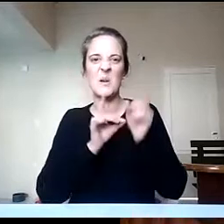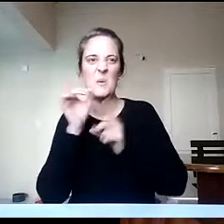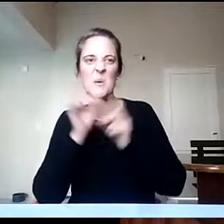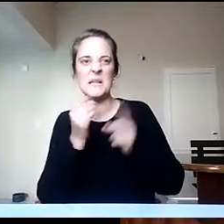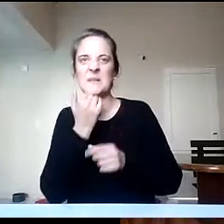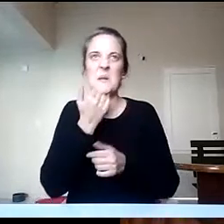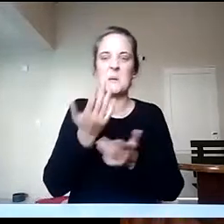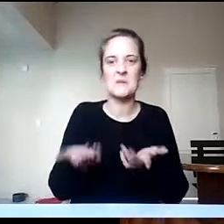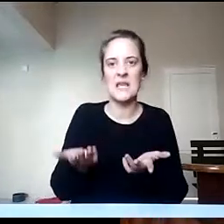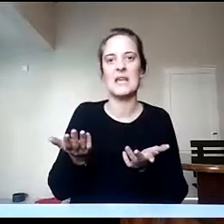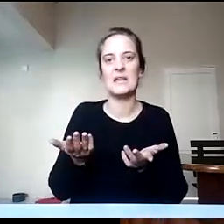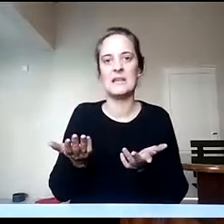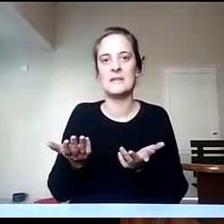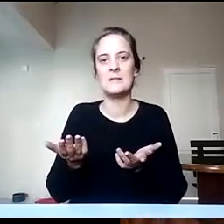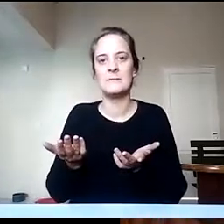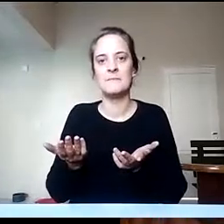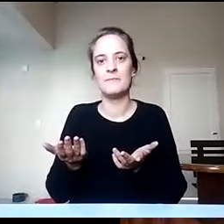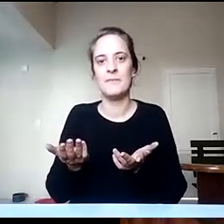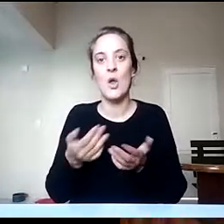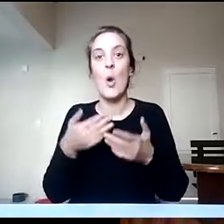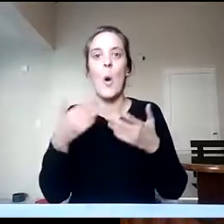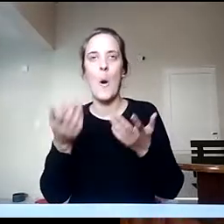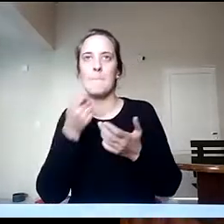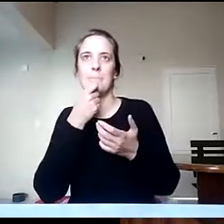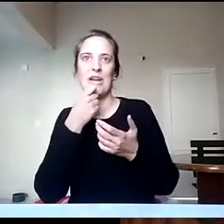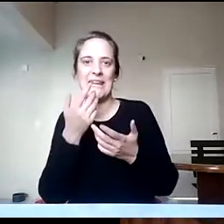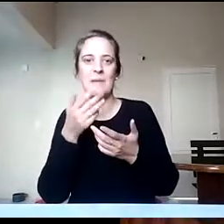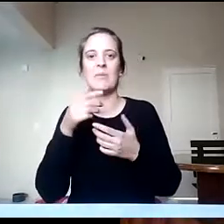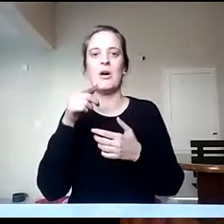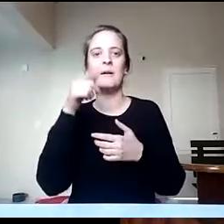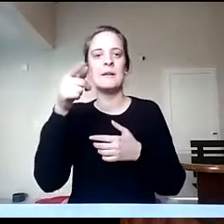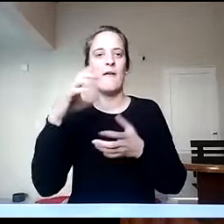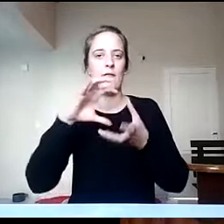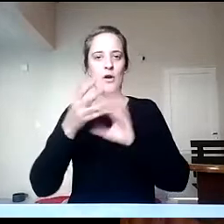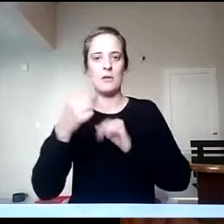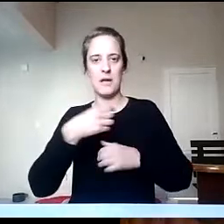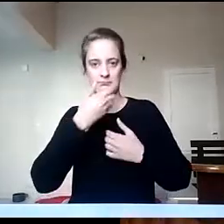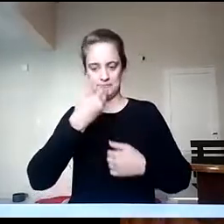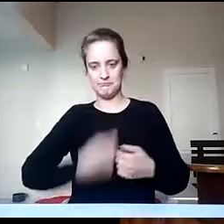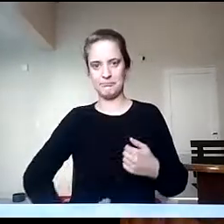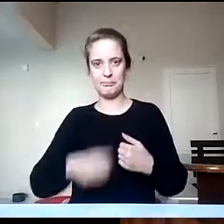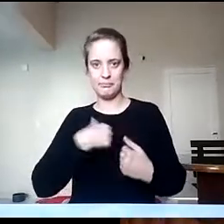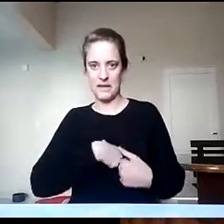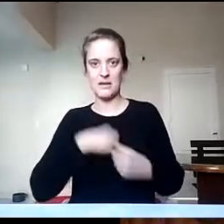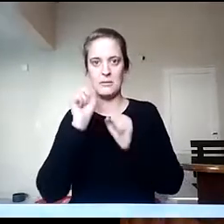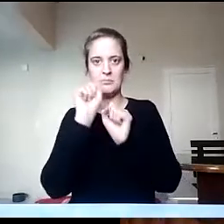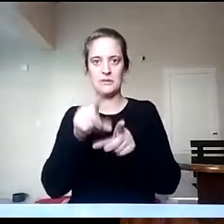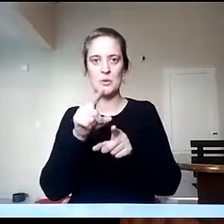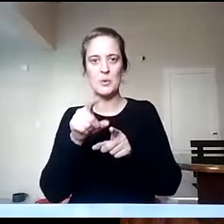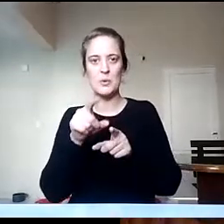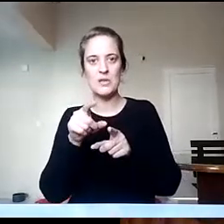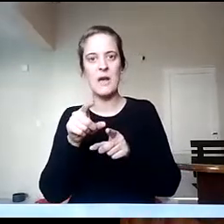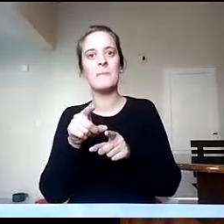tienen en ellos una personalidad que siempre los ha llevado a ser más altruistas, colaborativos, creo que no dejen de